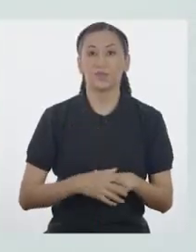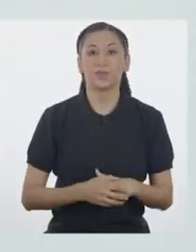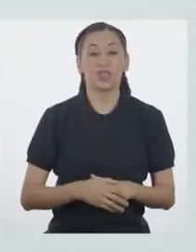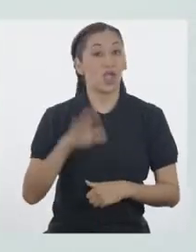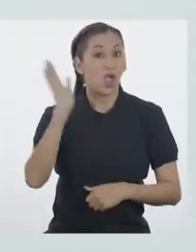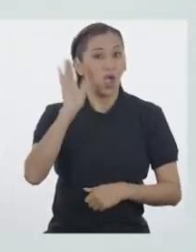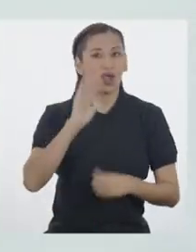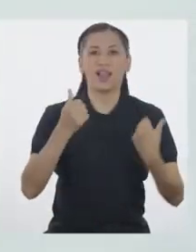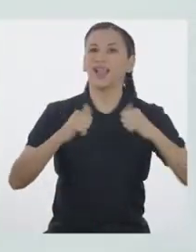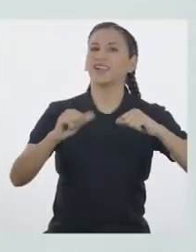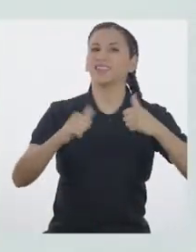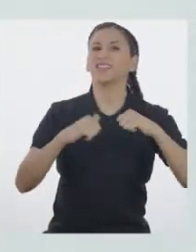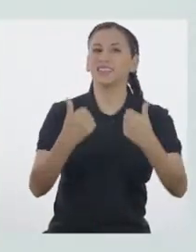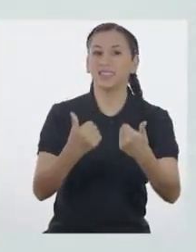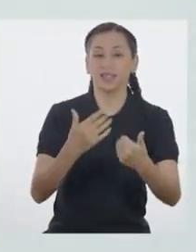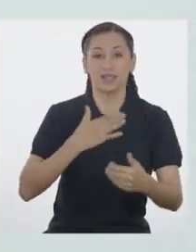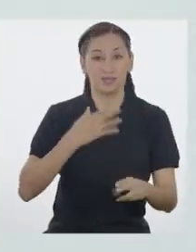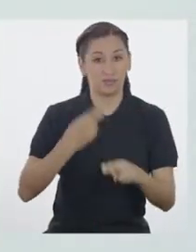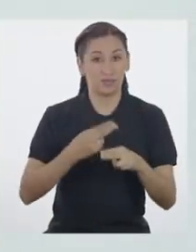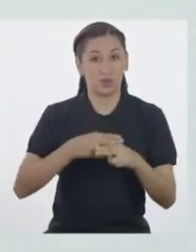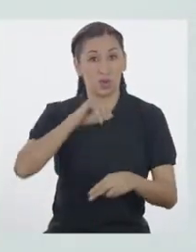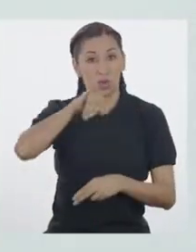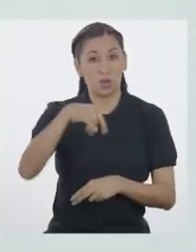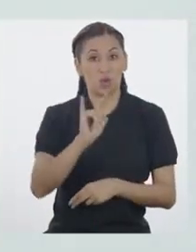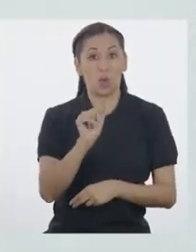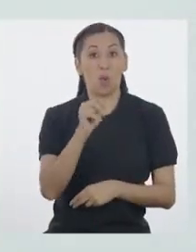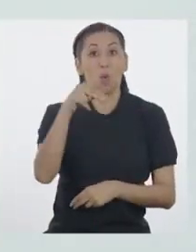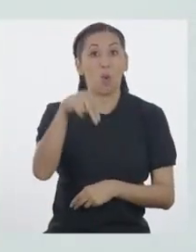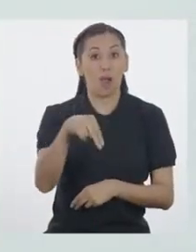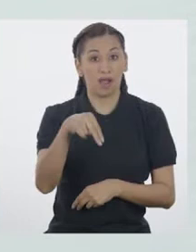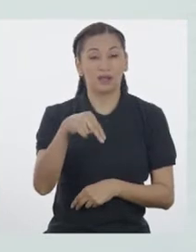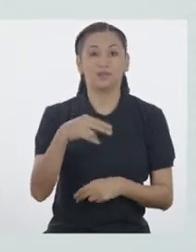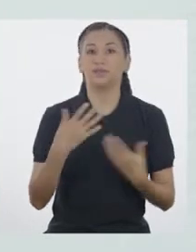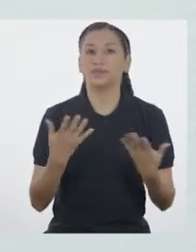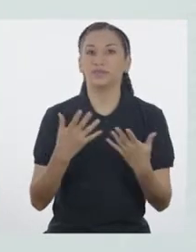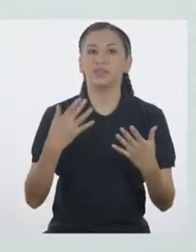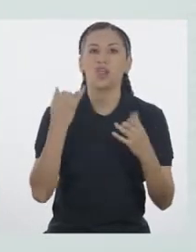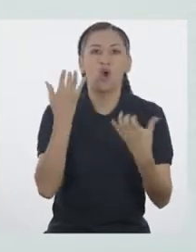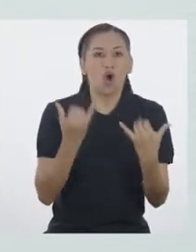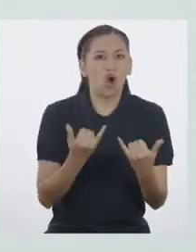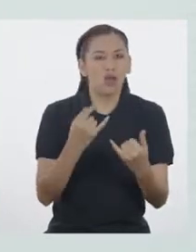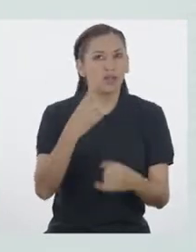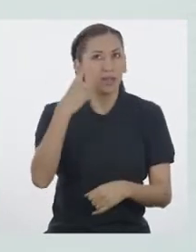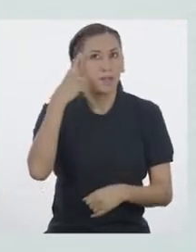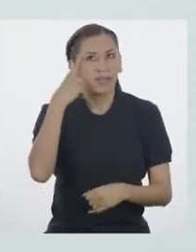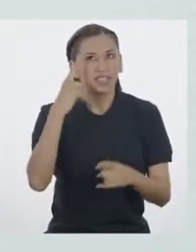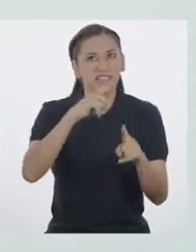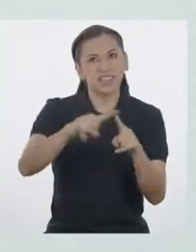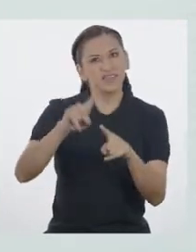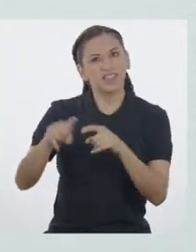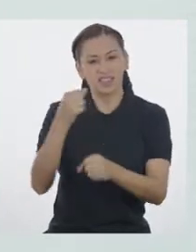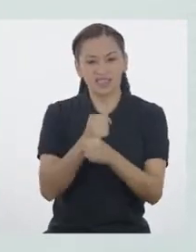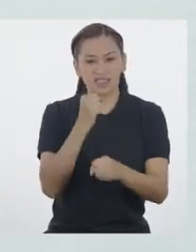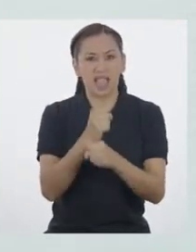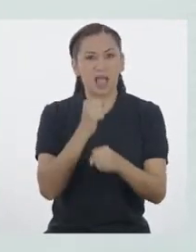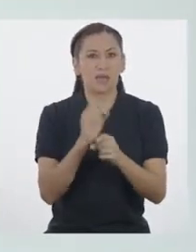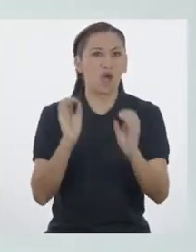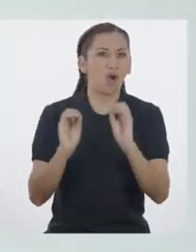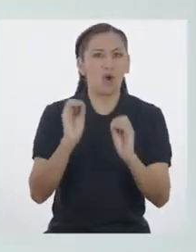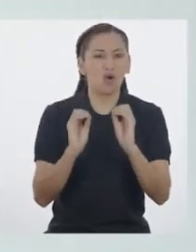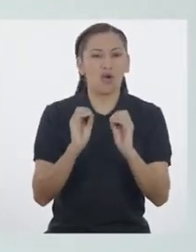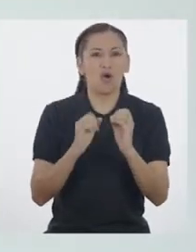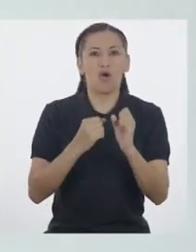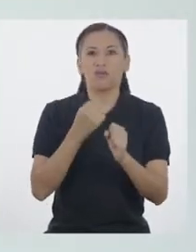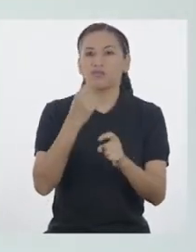Hola, ¿cómo están? Soy Juanjo y hoy vamos a hacer una secuencia inspirada en las labores u oficios que vemos en el día a día.